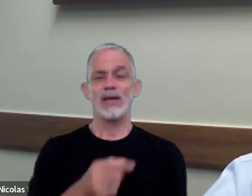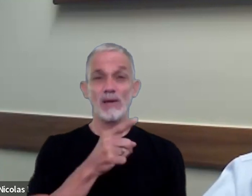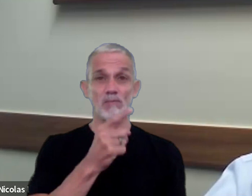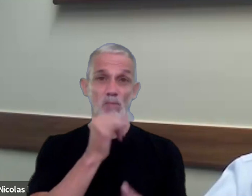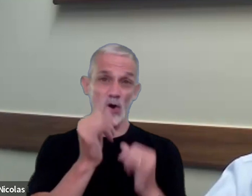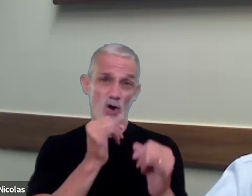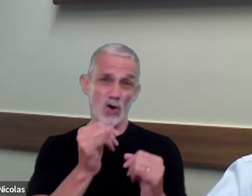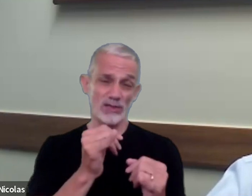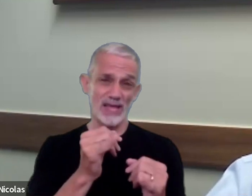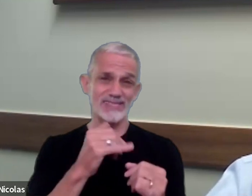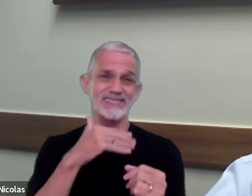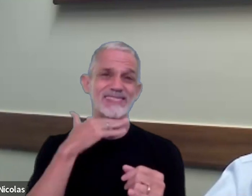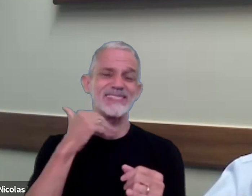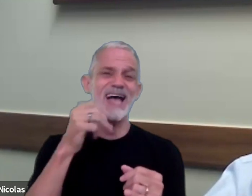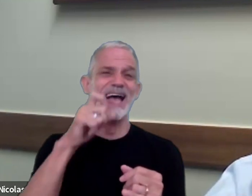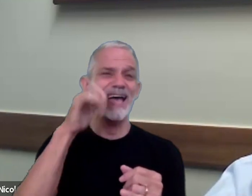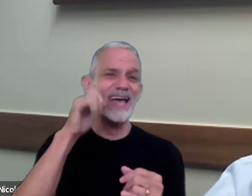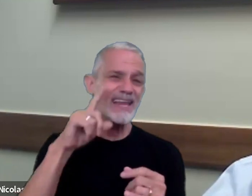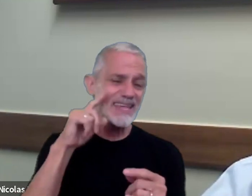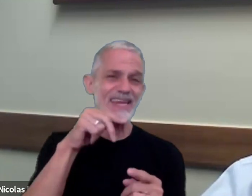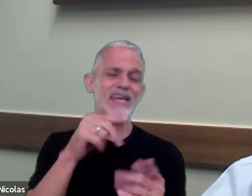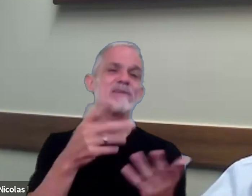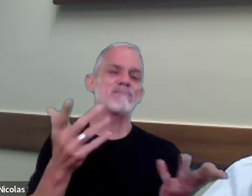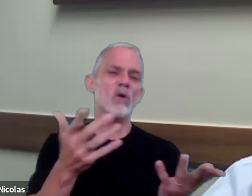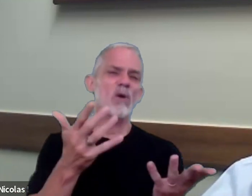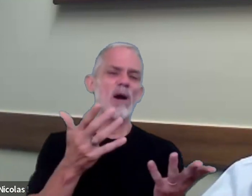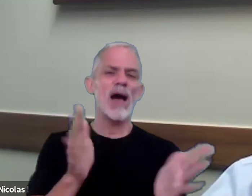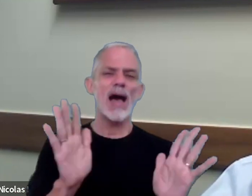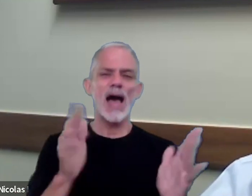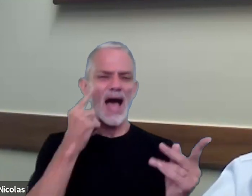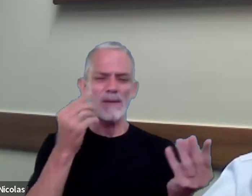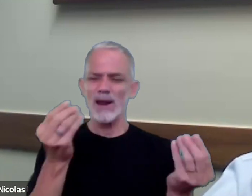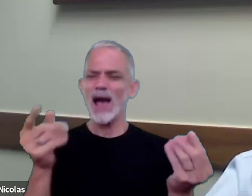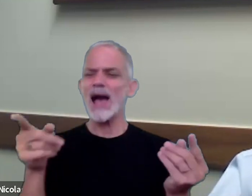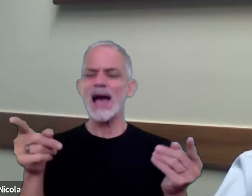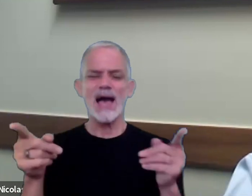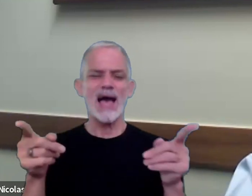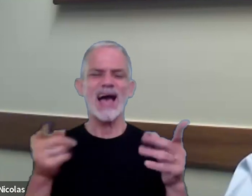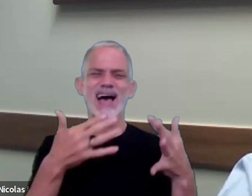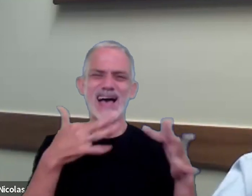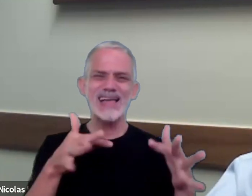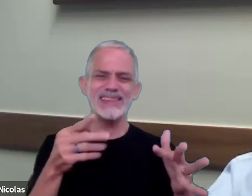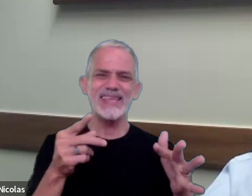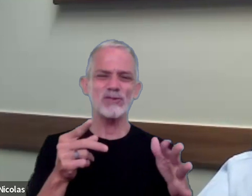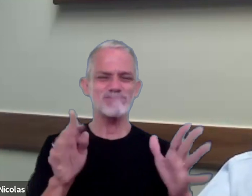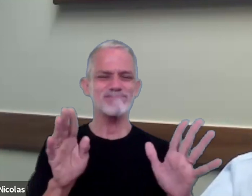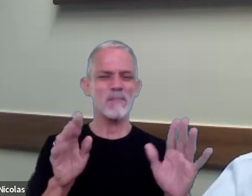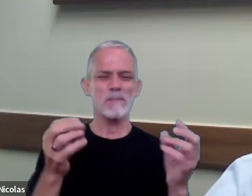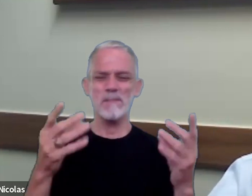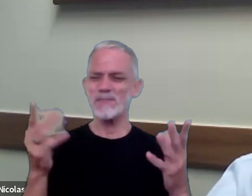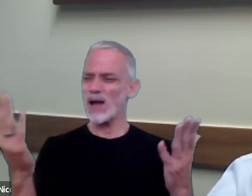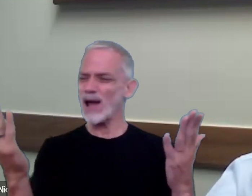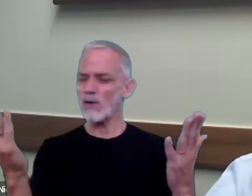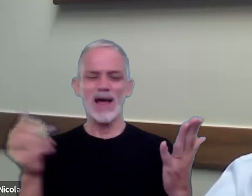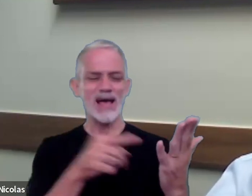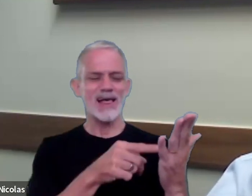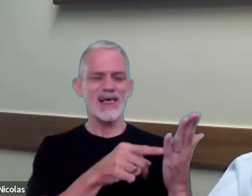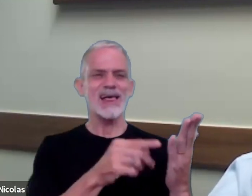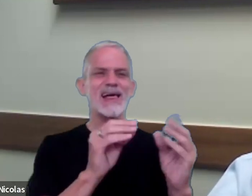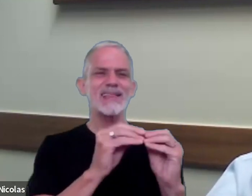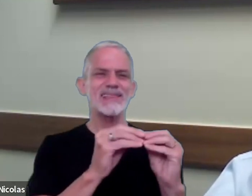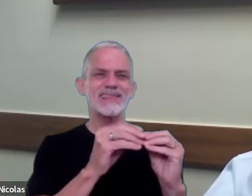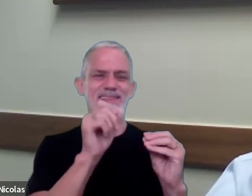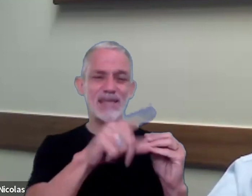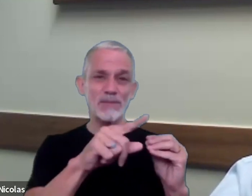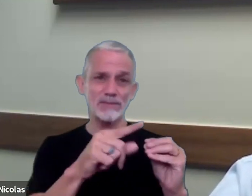tienen que ver con esto con permitir neutralizar o aislar mejor dicho aquellos aspectos